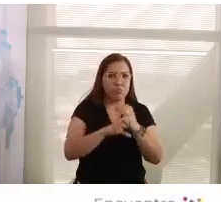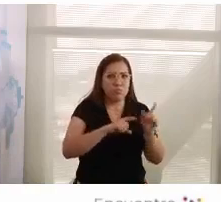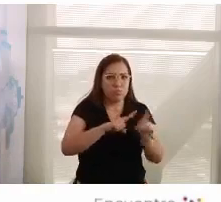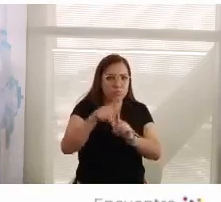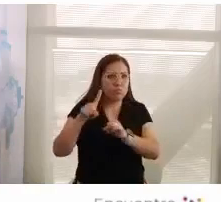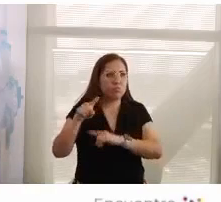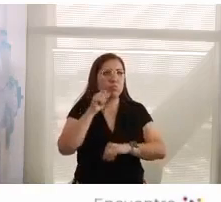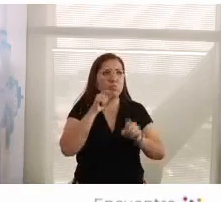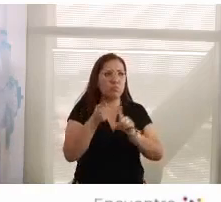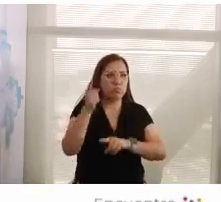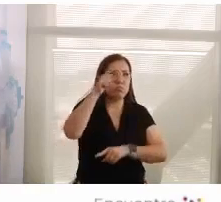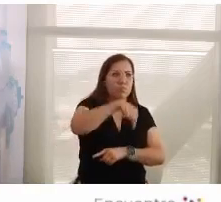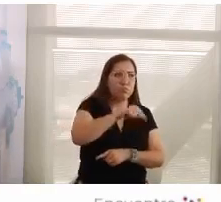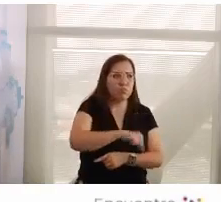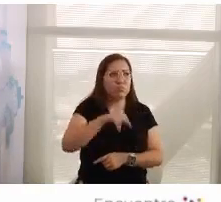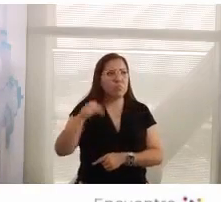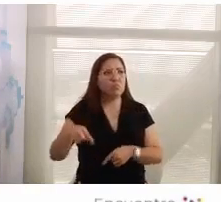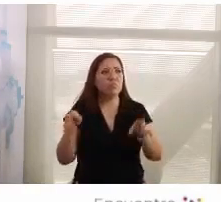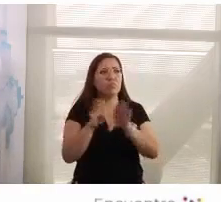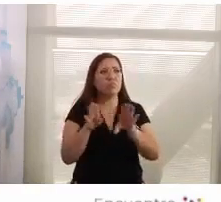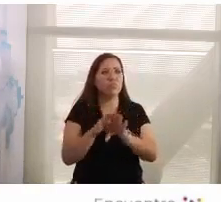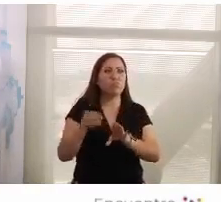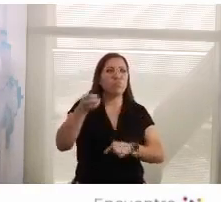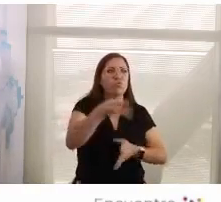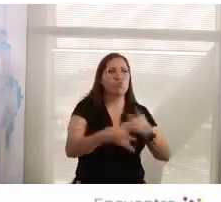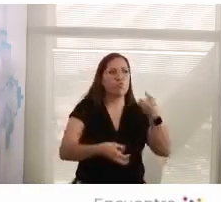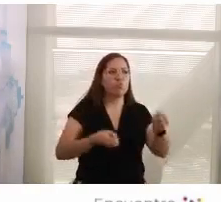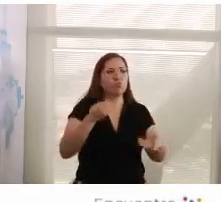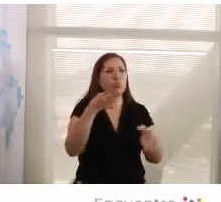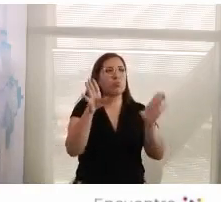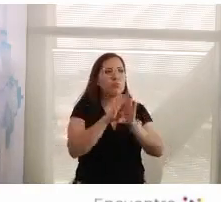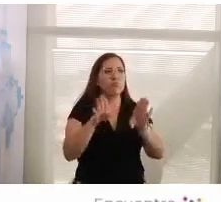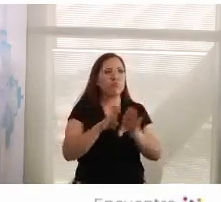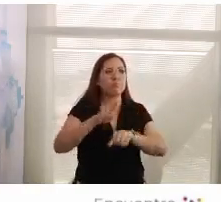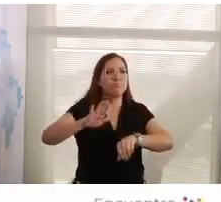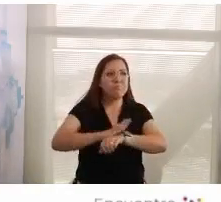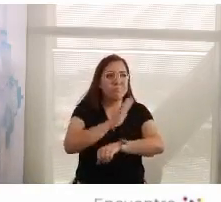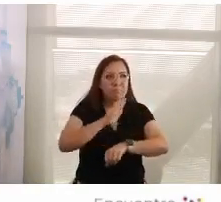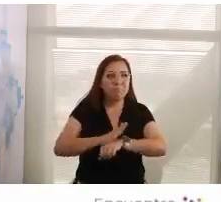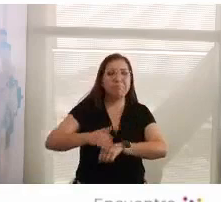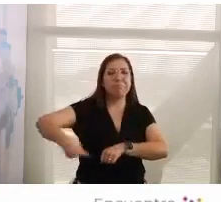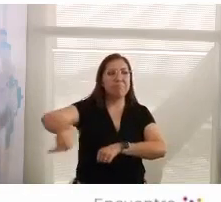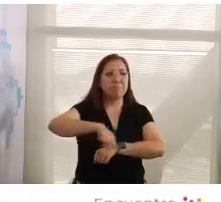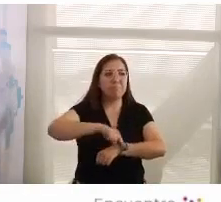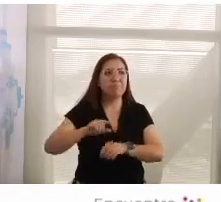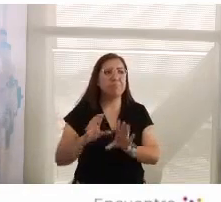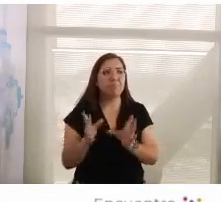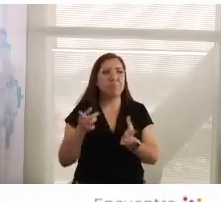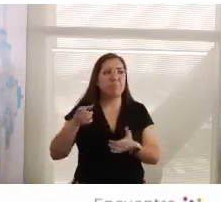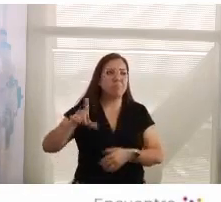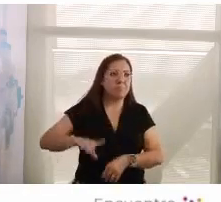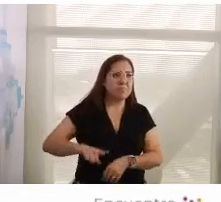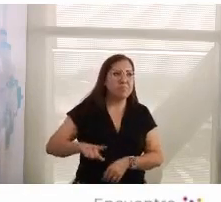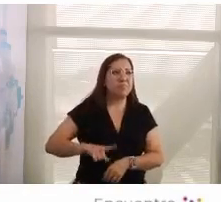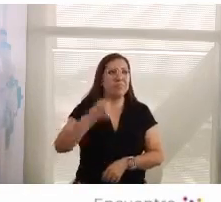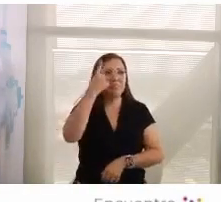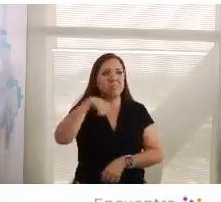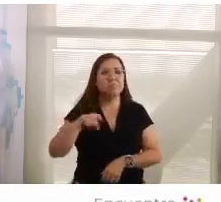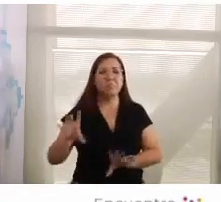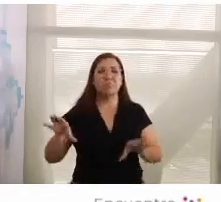aprenderan descubrir como obter beneficios perante el Estado ya que siempre en el pasado